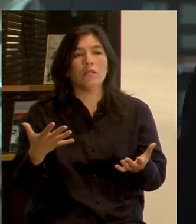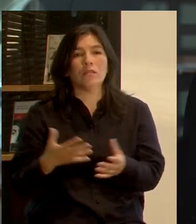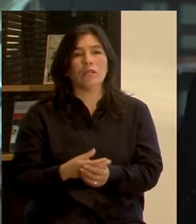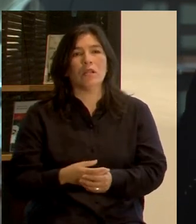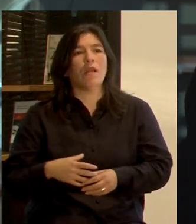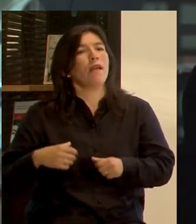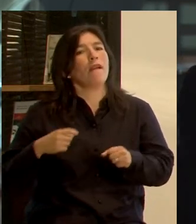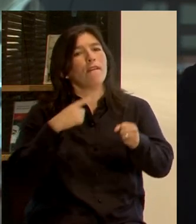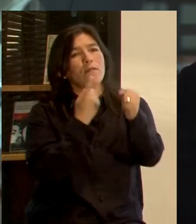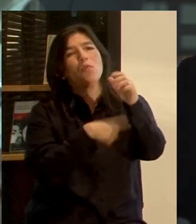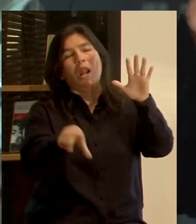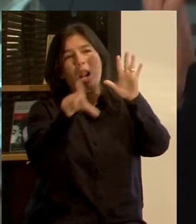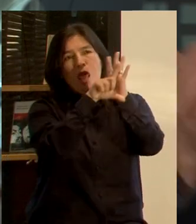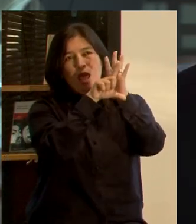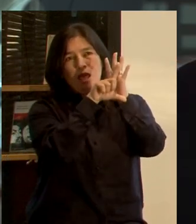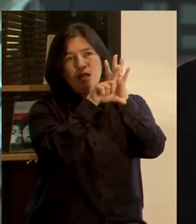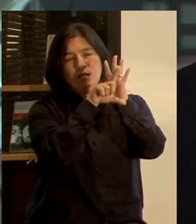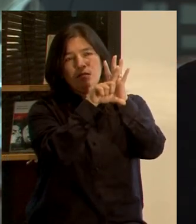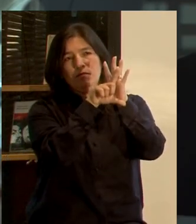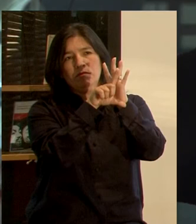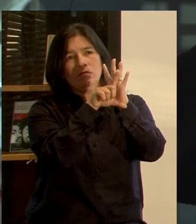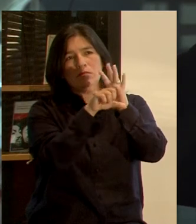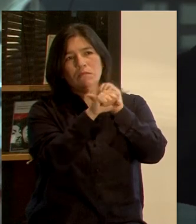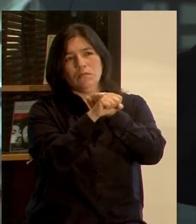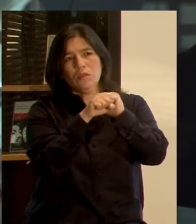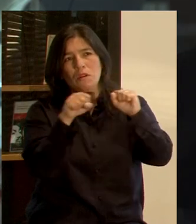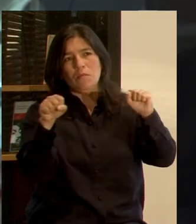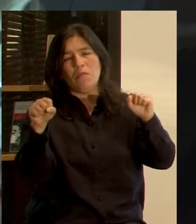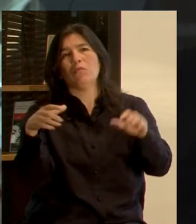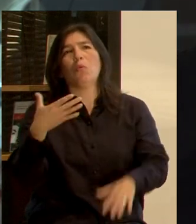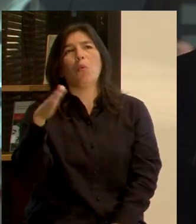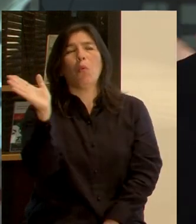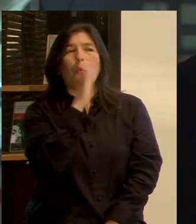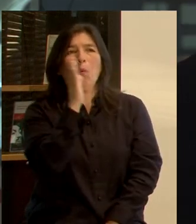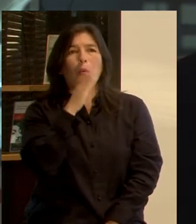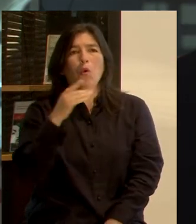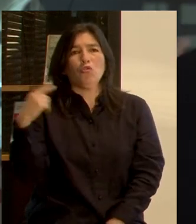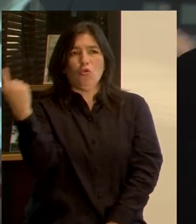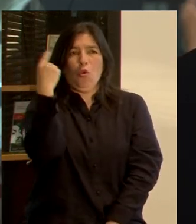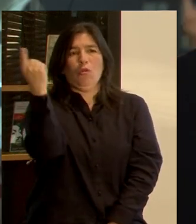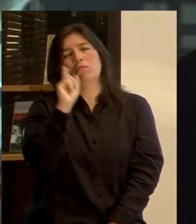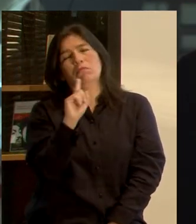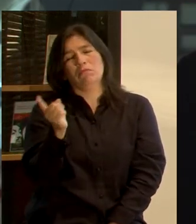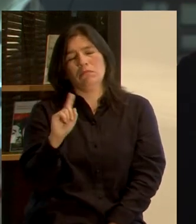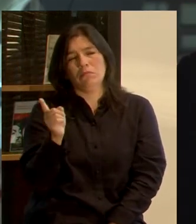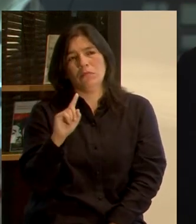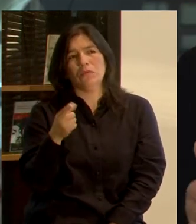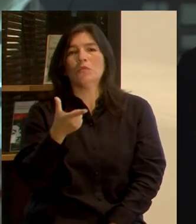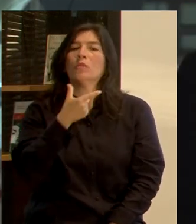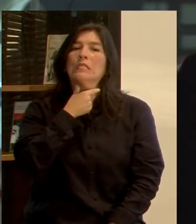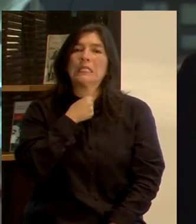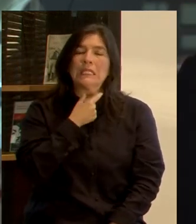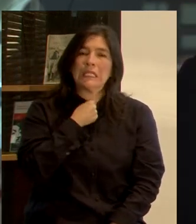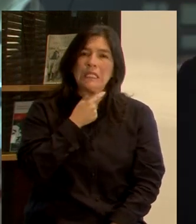fuerza legal. No podemos dejar sujeto esto en el aire. Yo quisiera